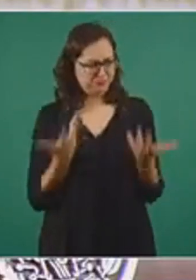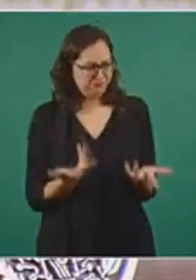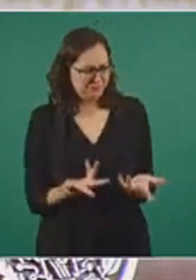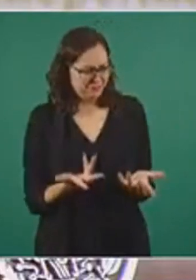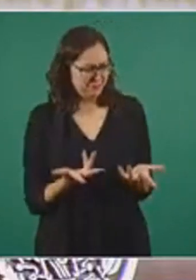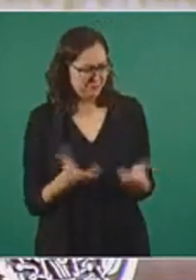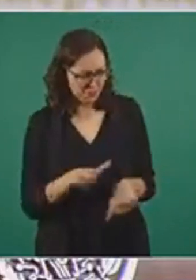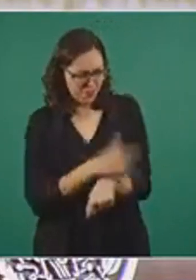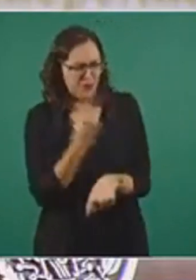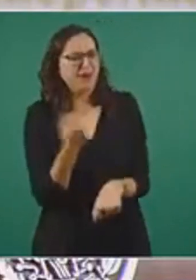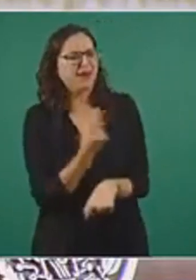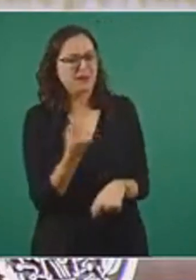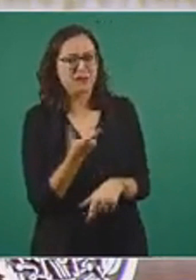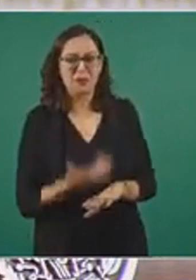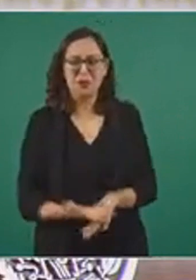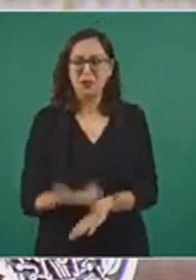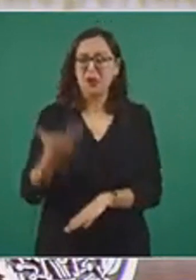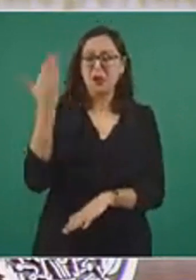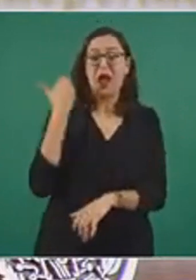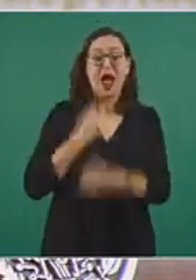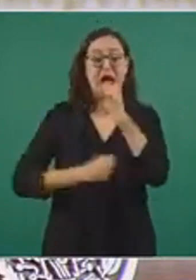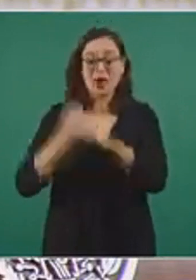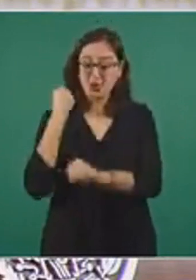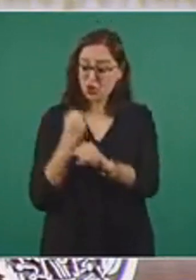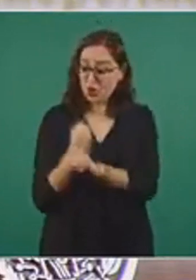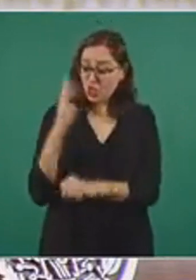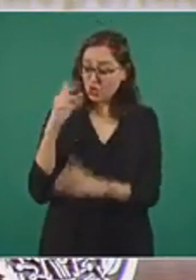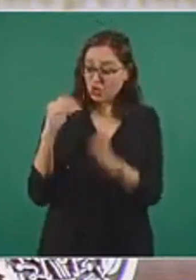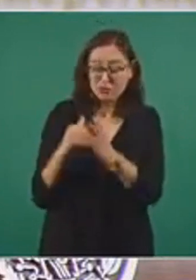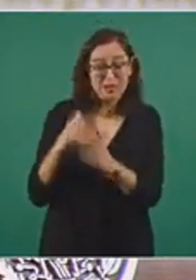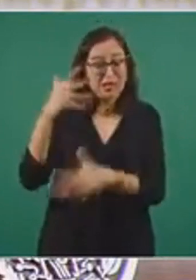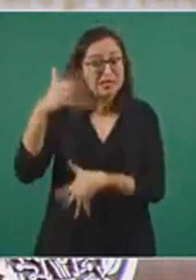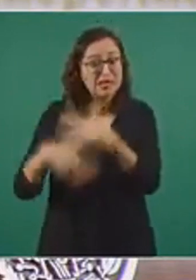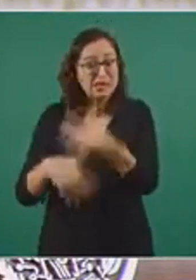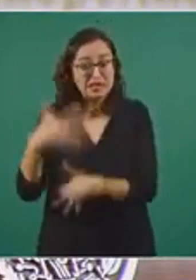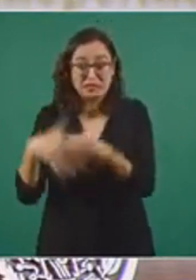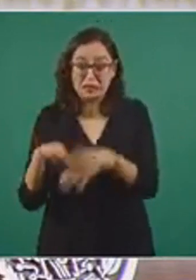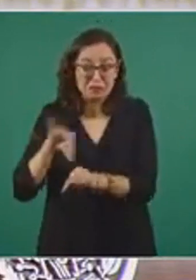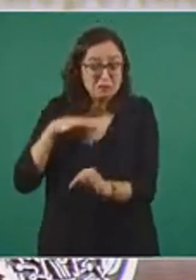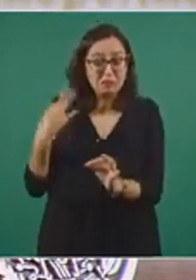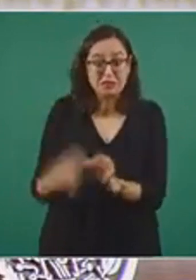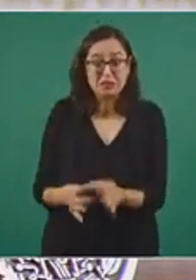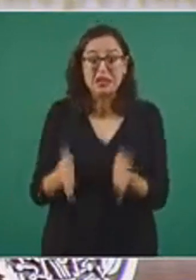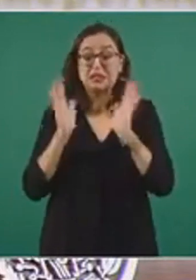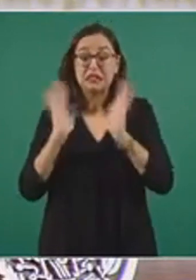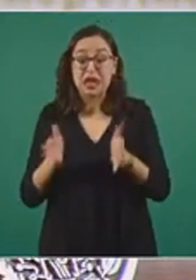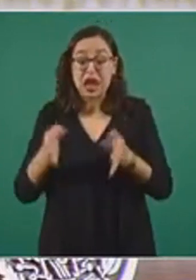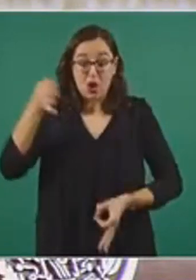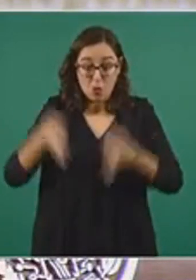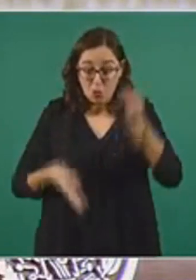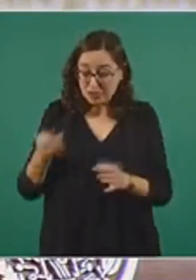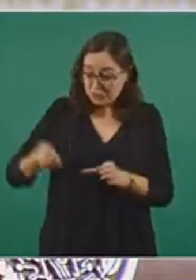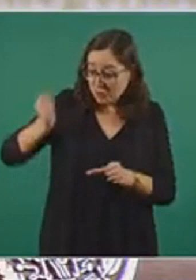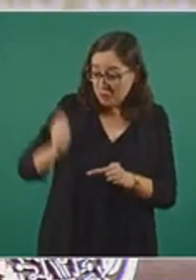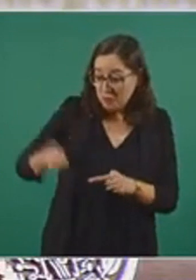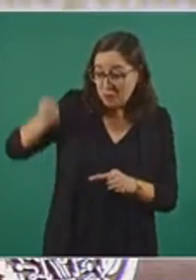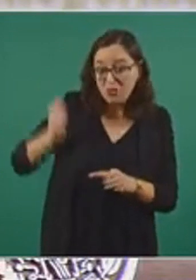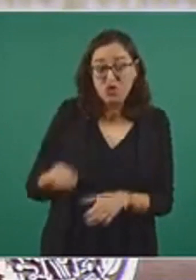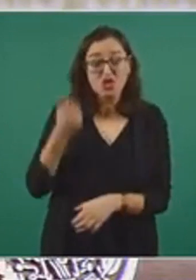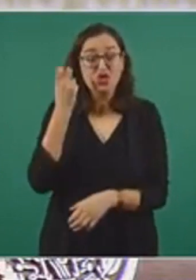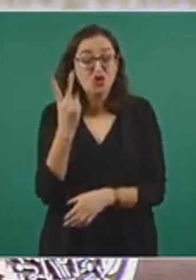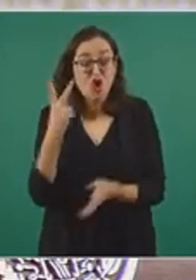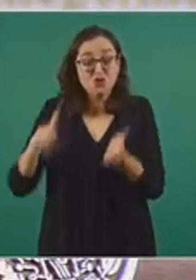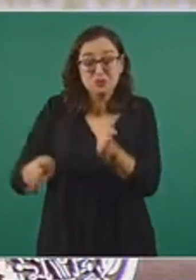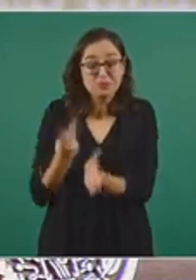años. Ellos desde el 2015 dejaron de recibir esto y hay dos jurisprudencias, aquí traigo las notas, pero las jurisprudencias de